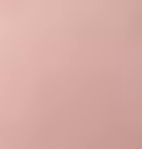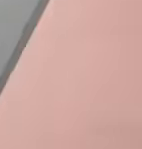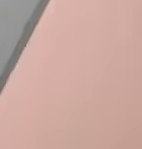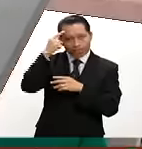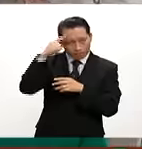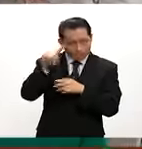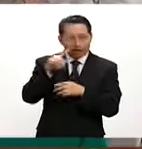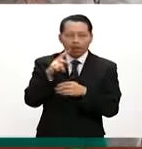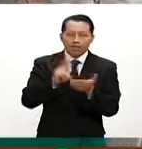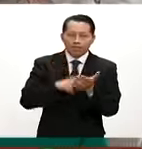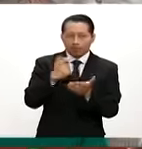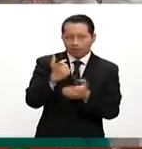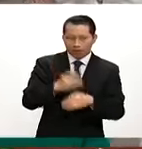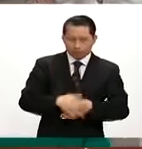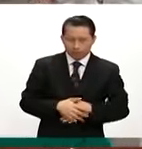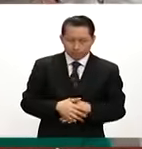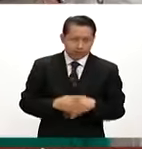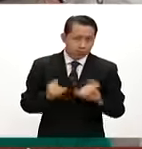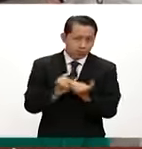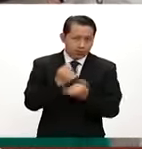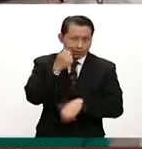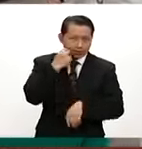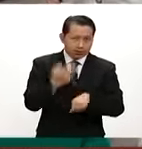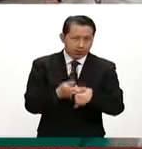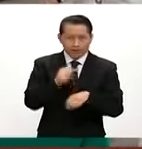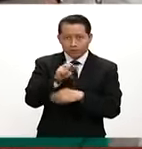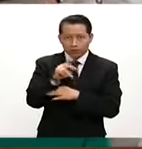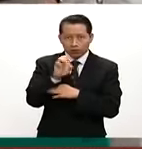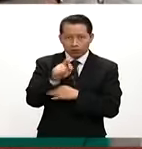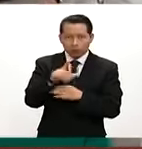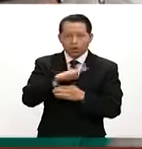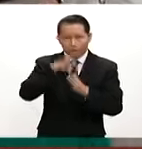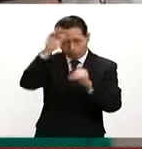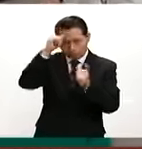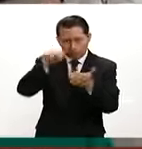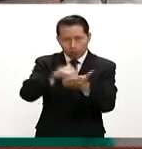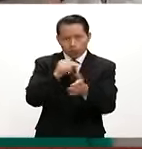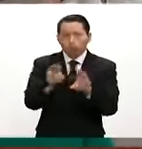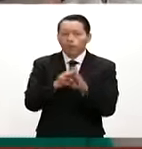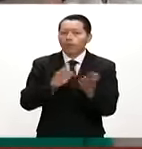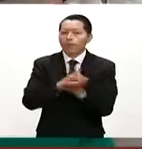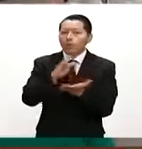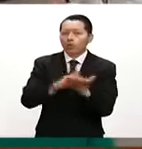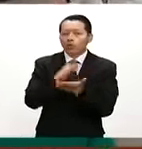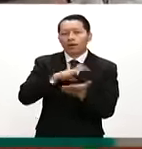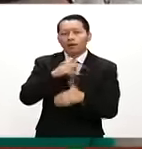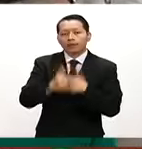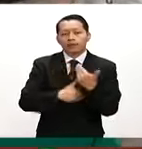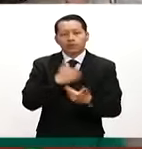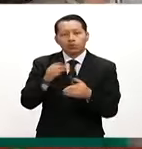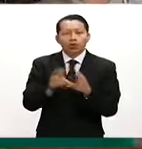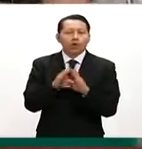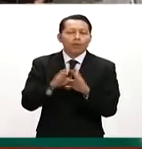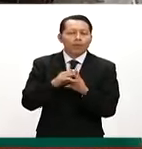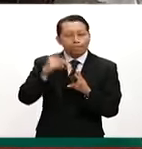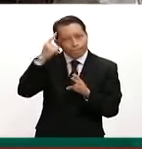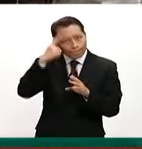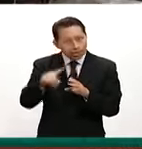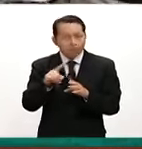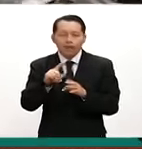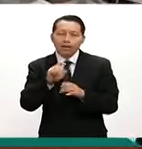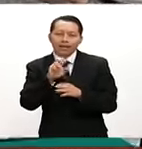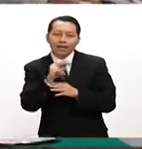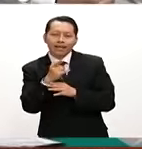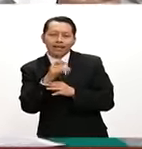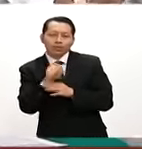precios. Además, el secretario de Desarrollo Social firmó un convenio en colaboración con el servicio de administración y enajenación de bienes